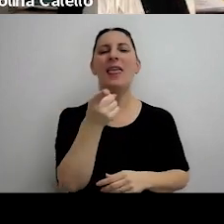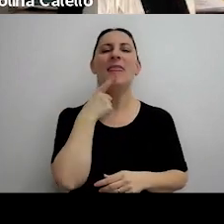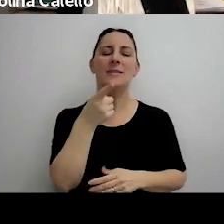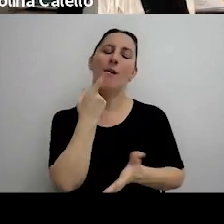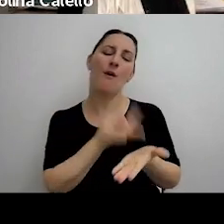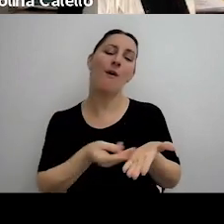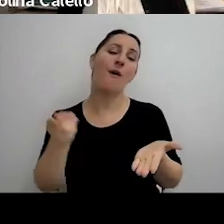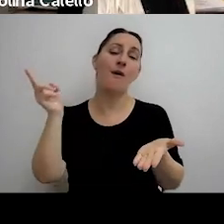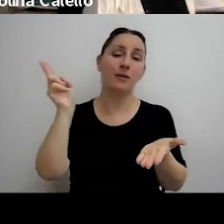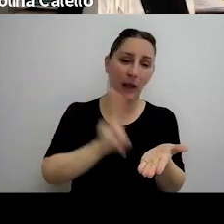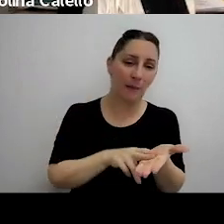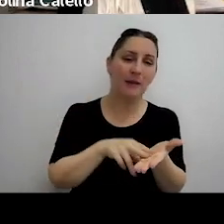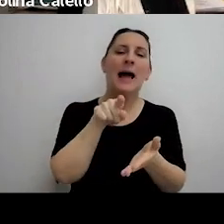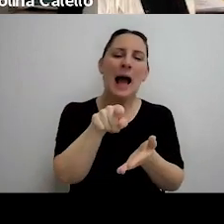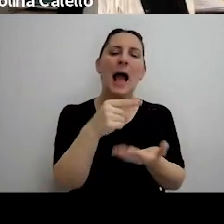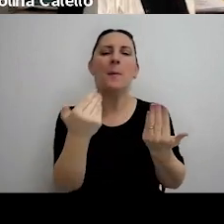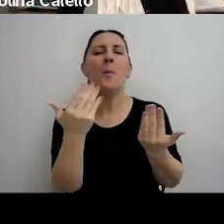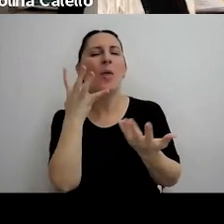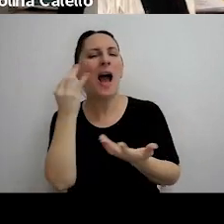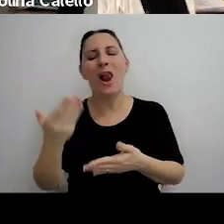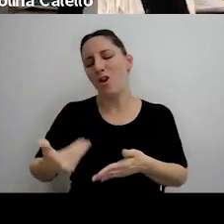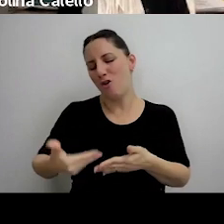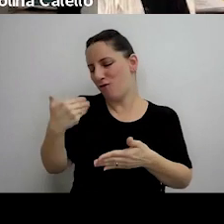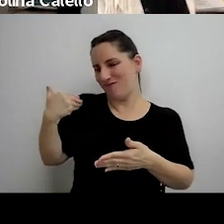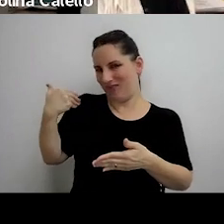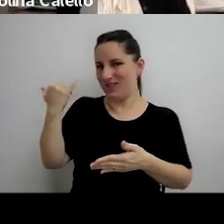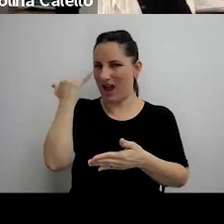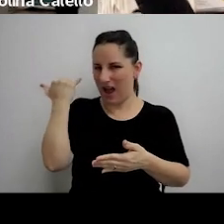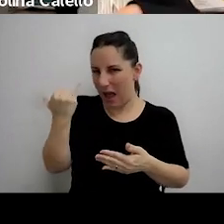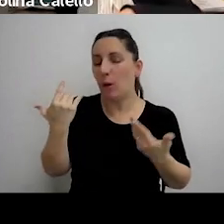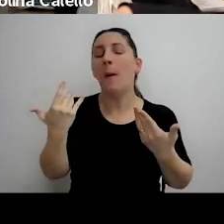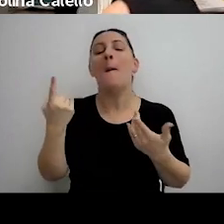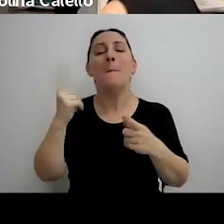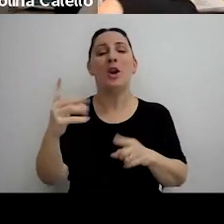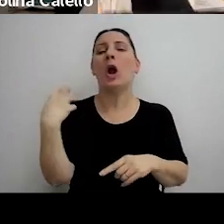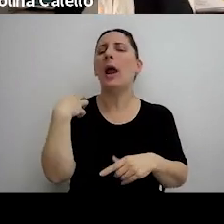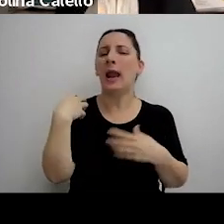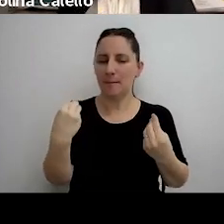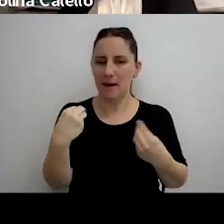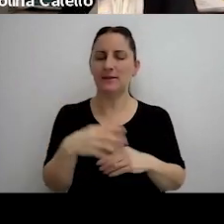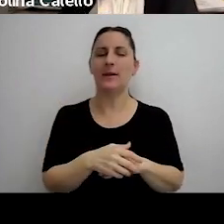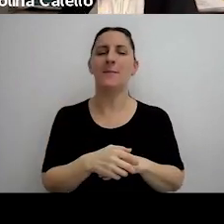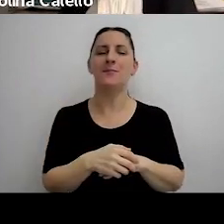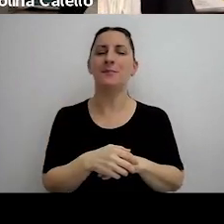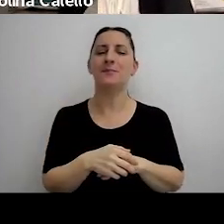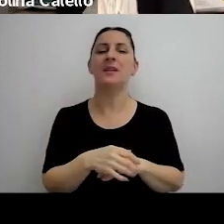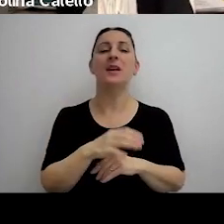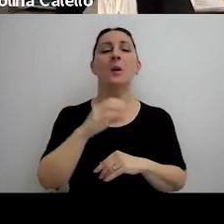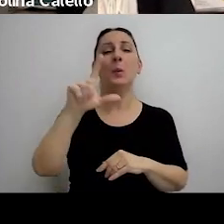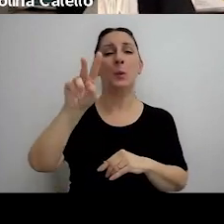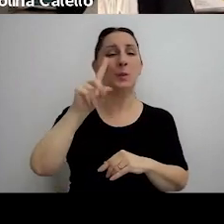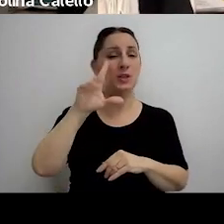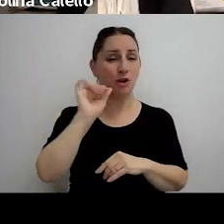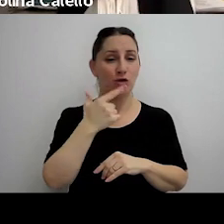ahí puede haber algún precedente pero en general en general ¿qué pasa? como los vicios en el objeto se